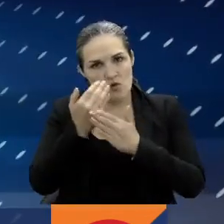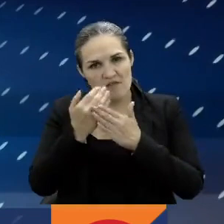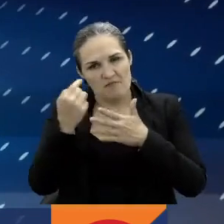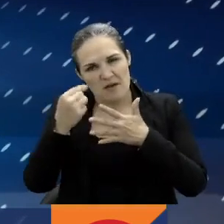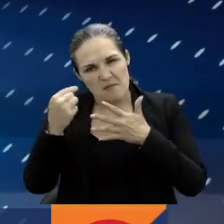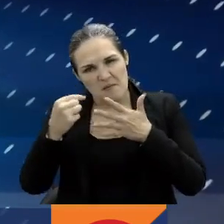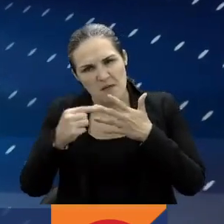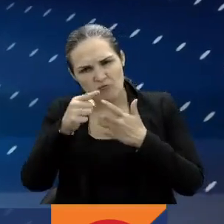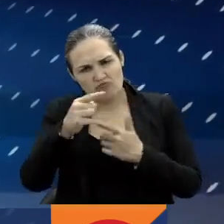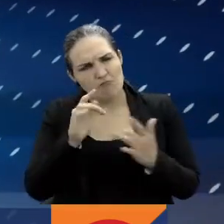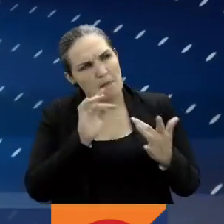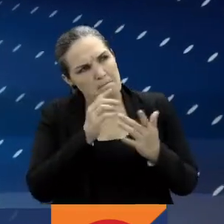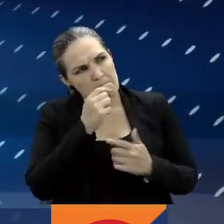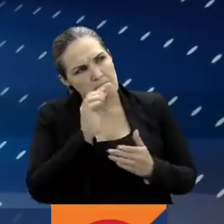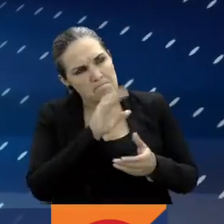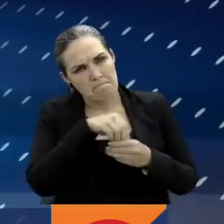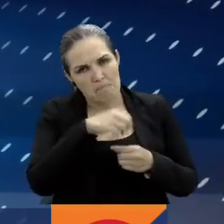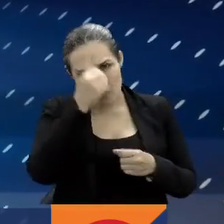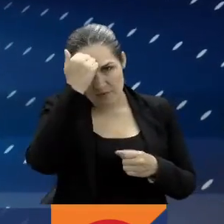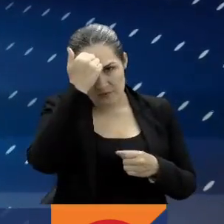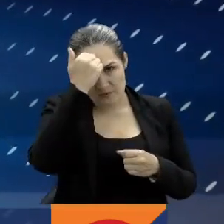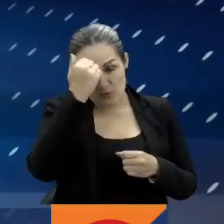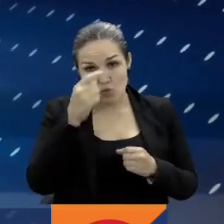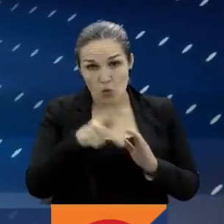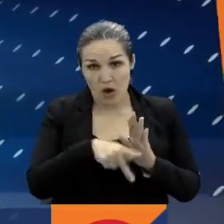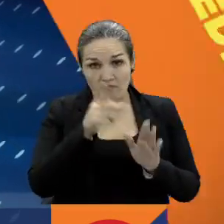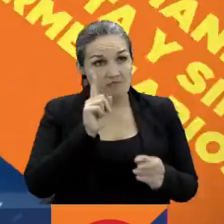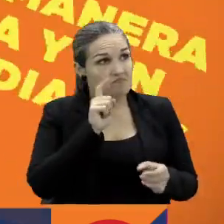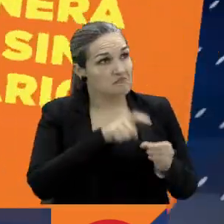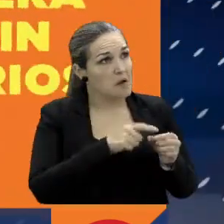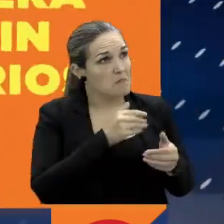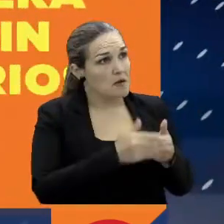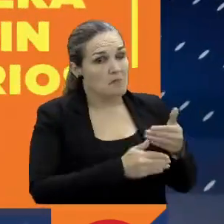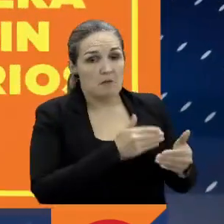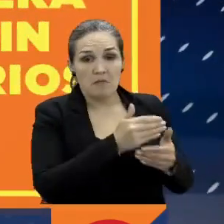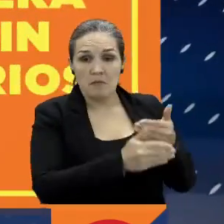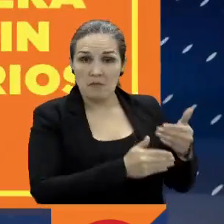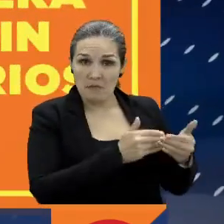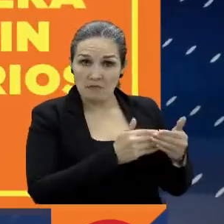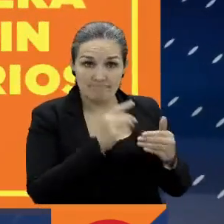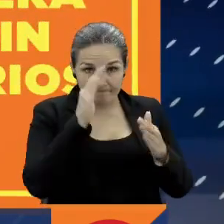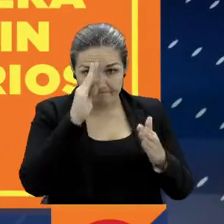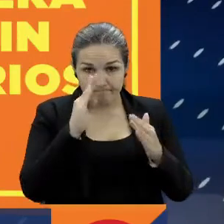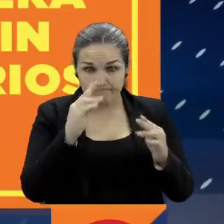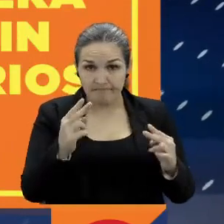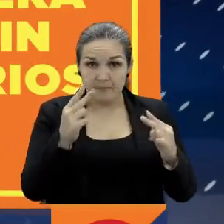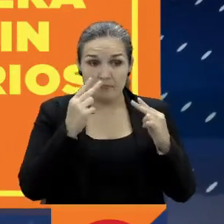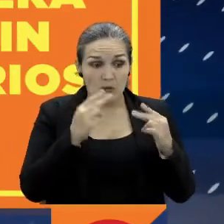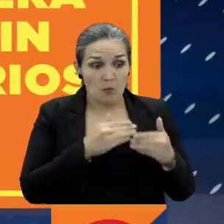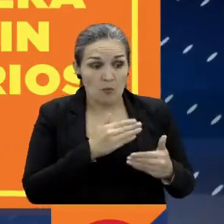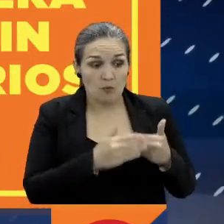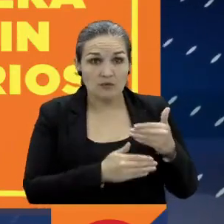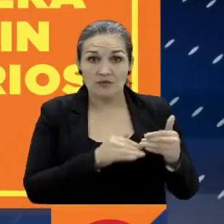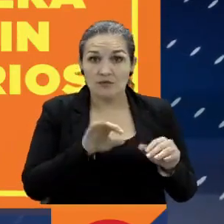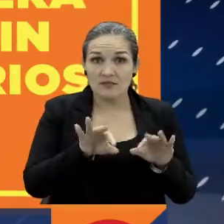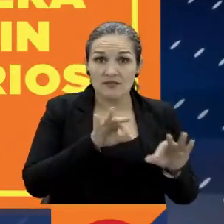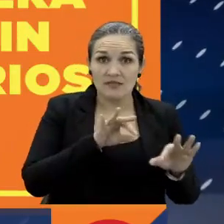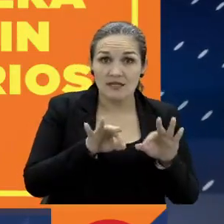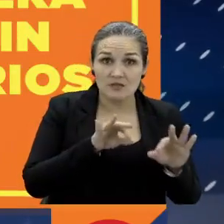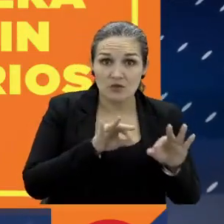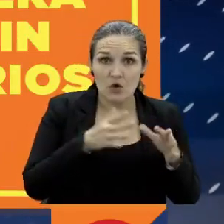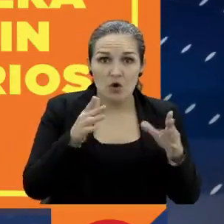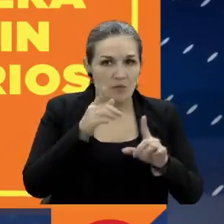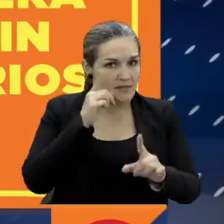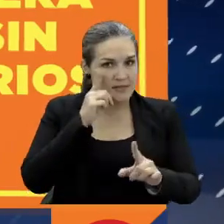otros. Registre su hoja de vida y siga el paso a paso. Atentos, los procesos de selección son de manera